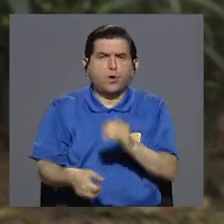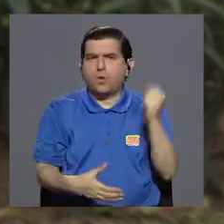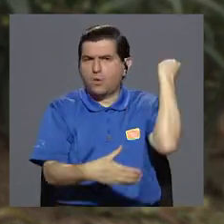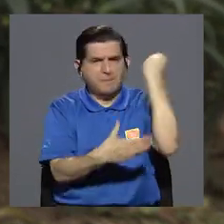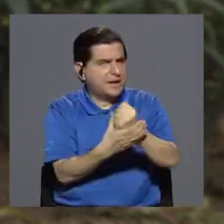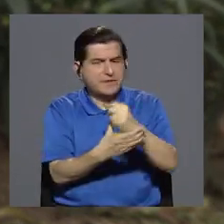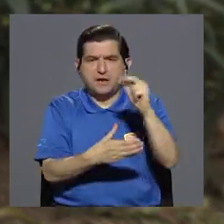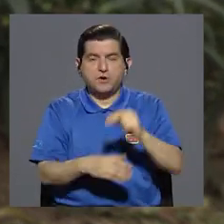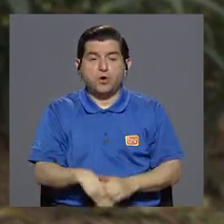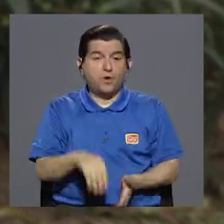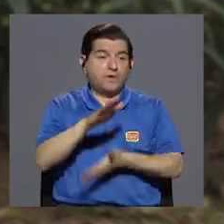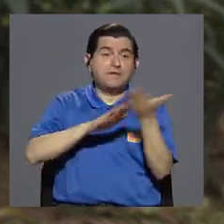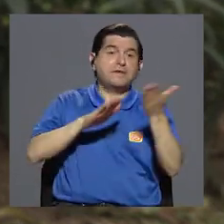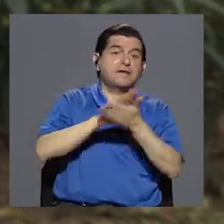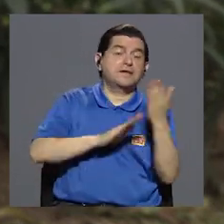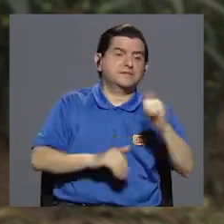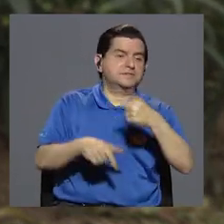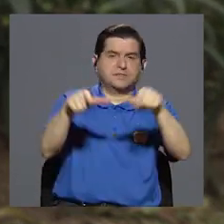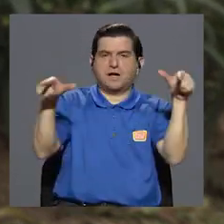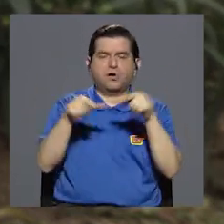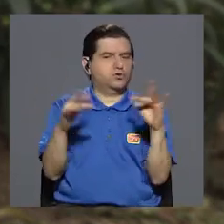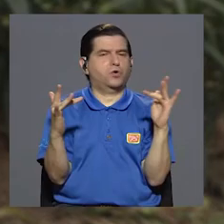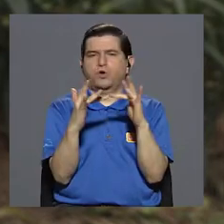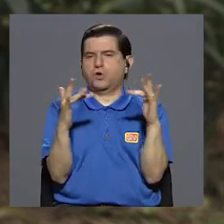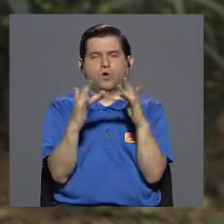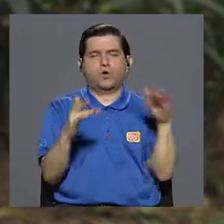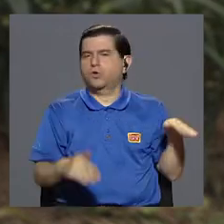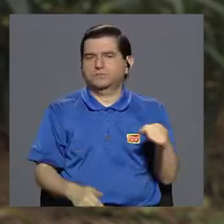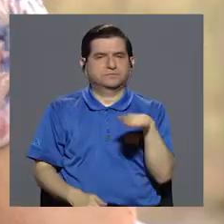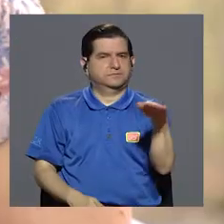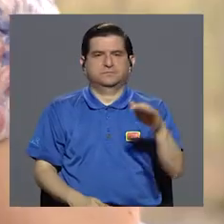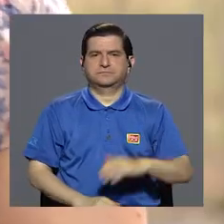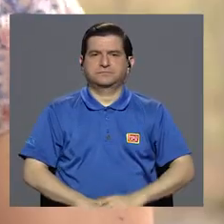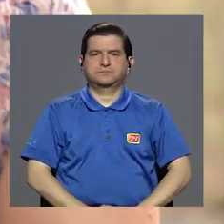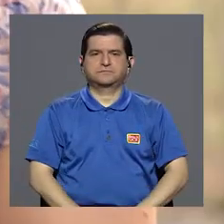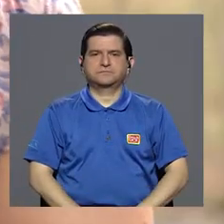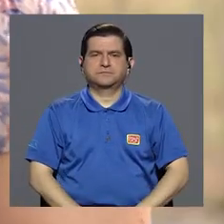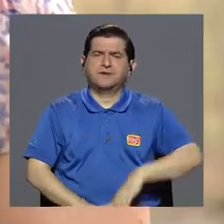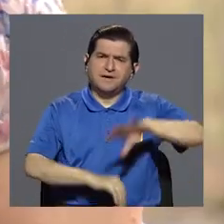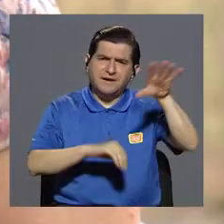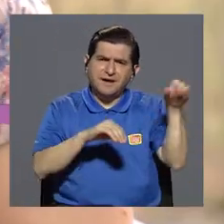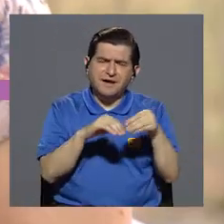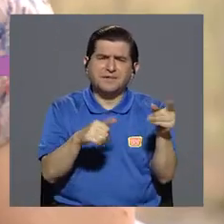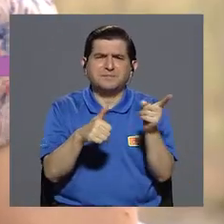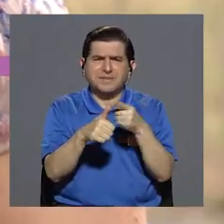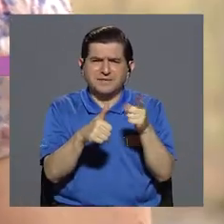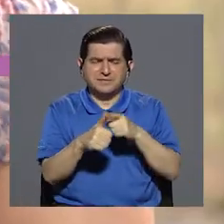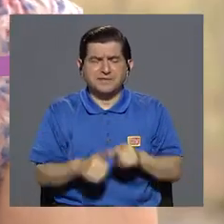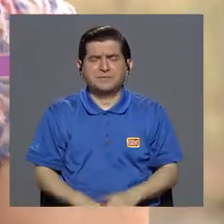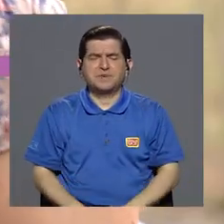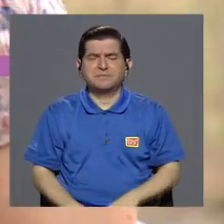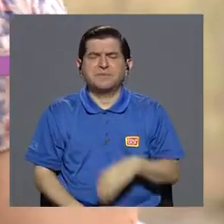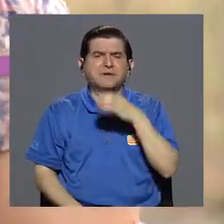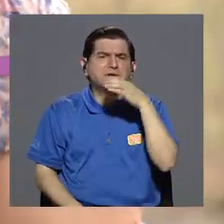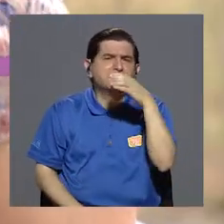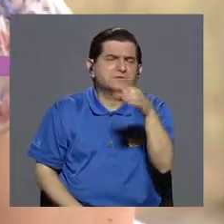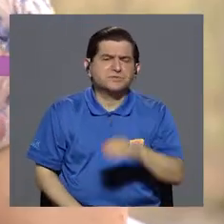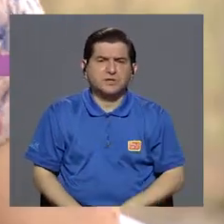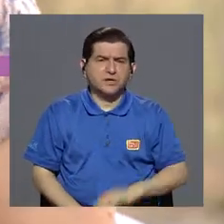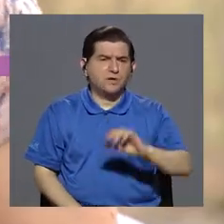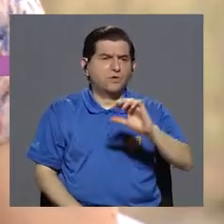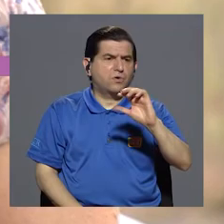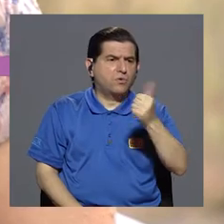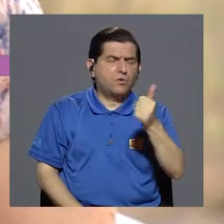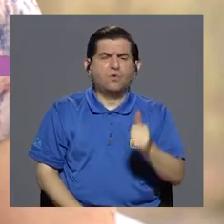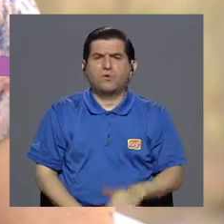sino retirarse, tomar otro camino y no entrar en contacto con la serpiente. Ajá. Y qué, bueno, además de este primer paso muy importante, ¿de qué